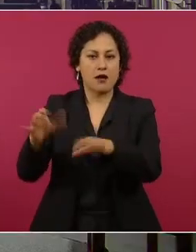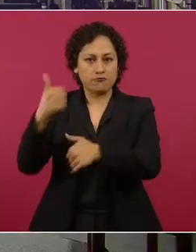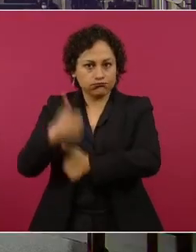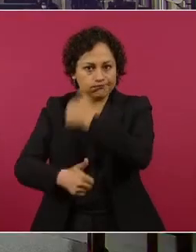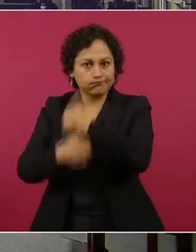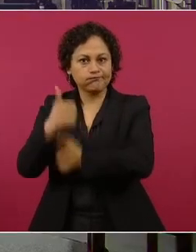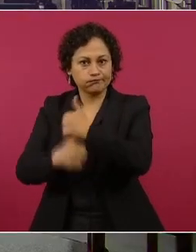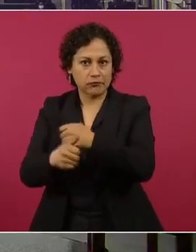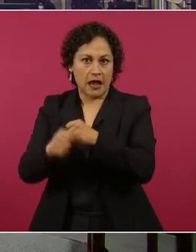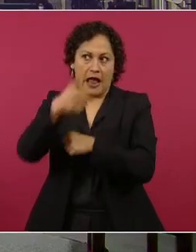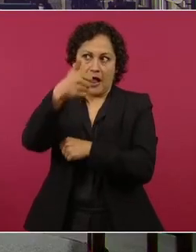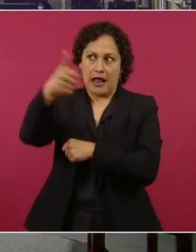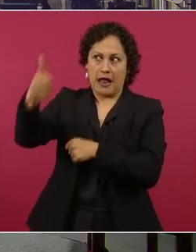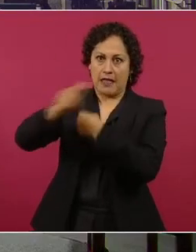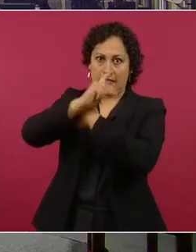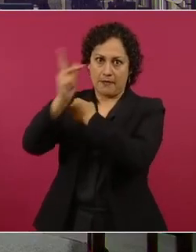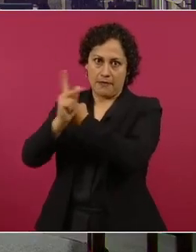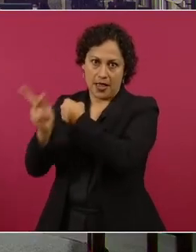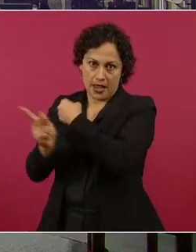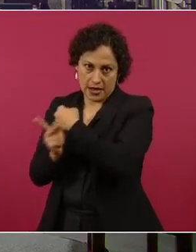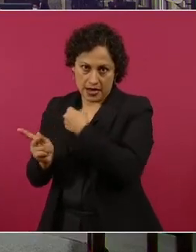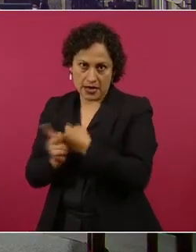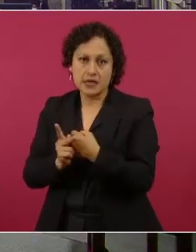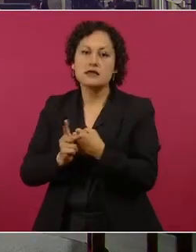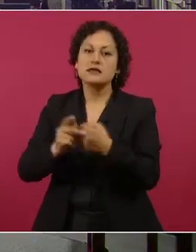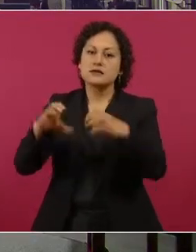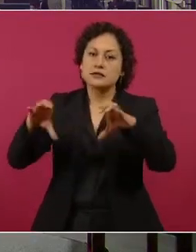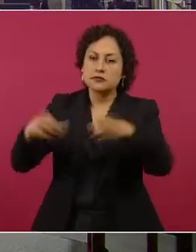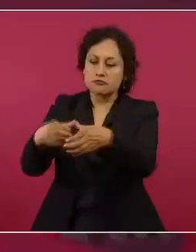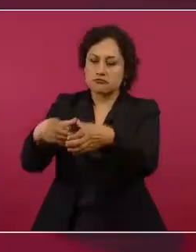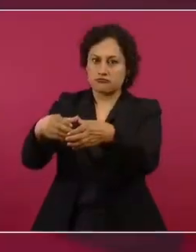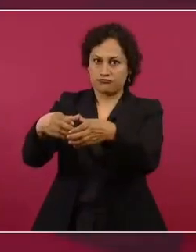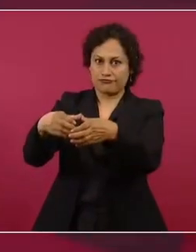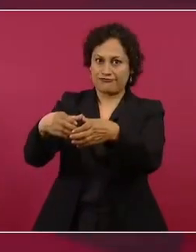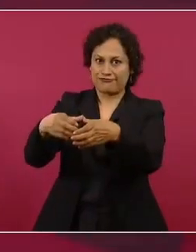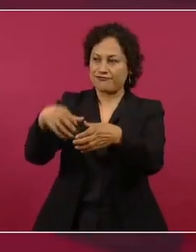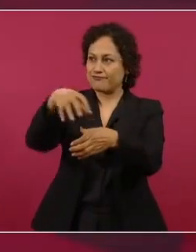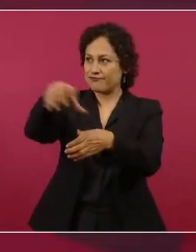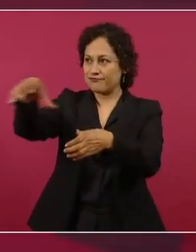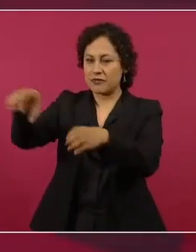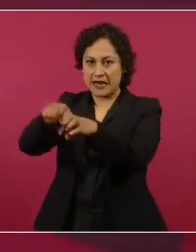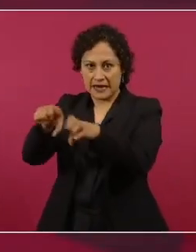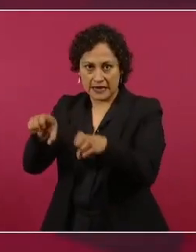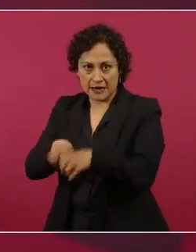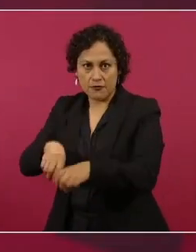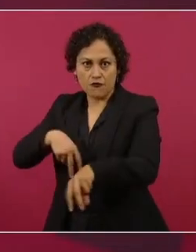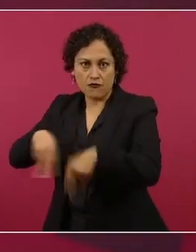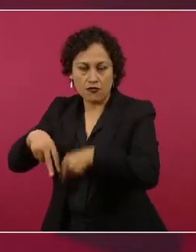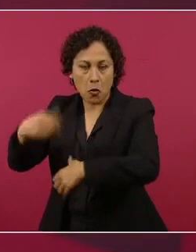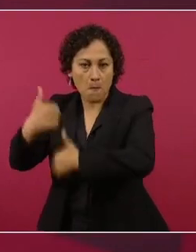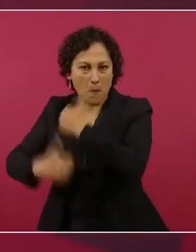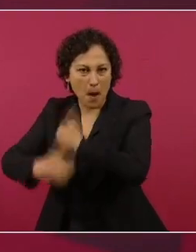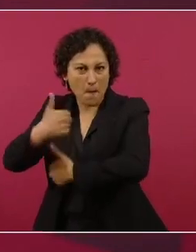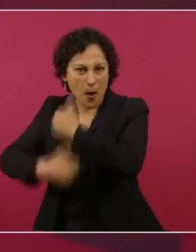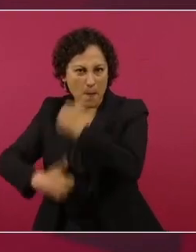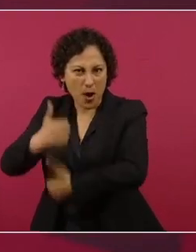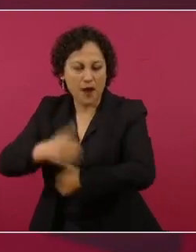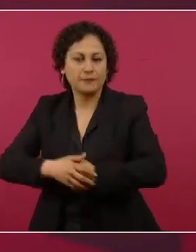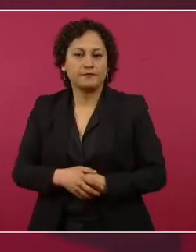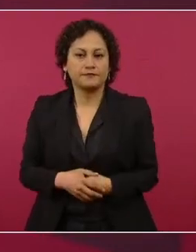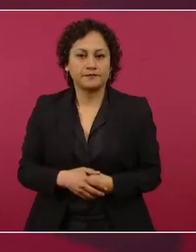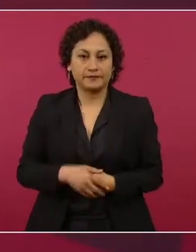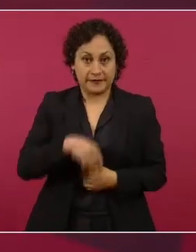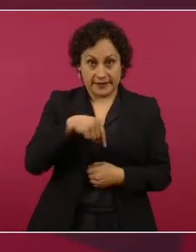Entonces, se logró la invitación a los niños que habían tomado la clínica que representaran a